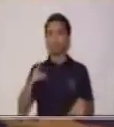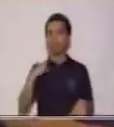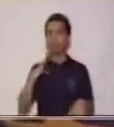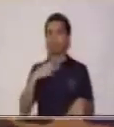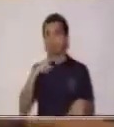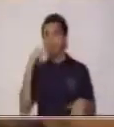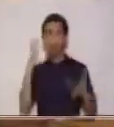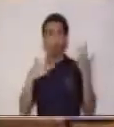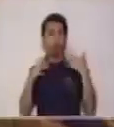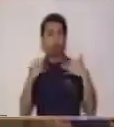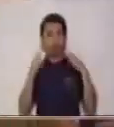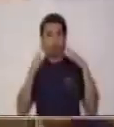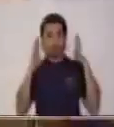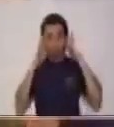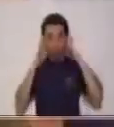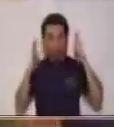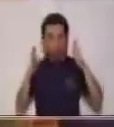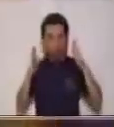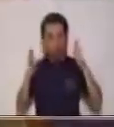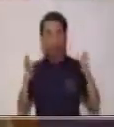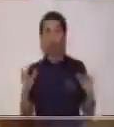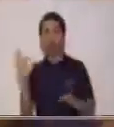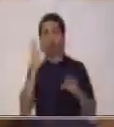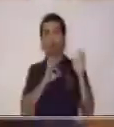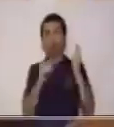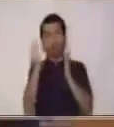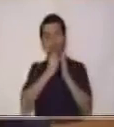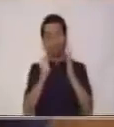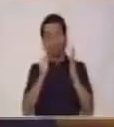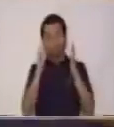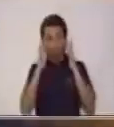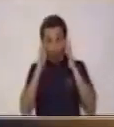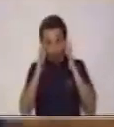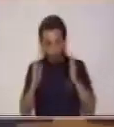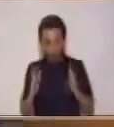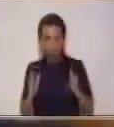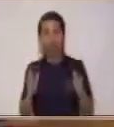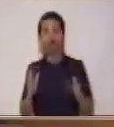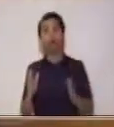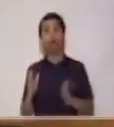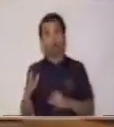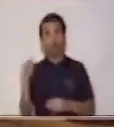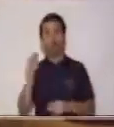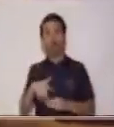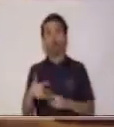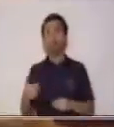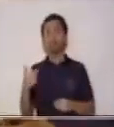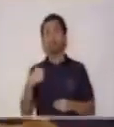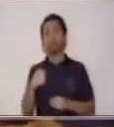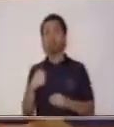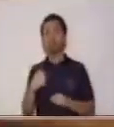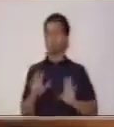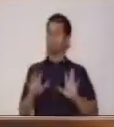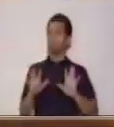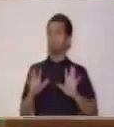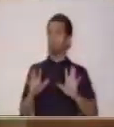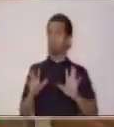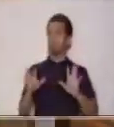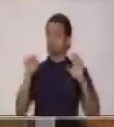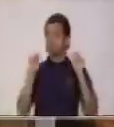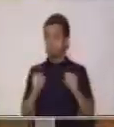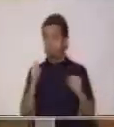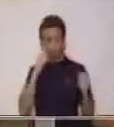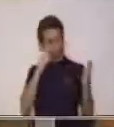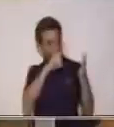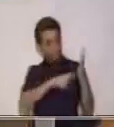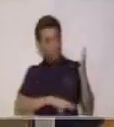nuestra atención o tienen imágenes que nos llaman la atención y pues lo que hace es que nosotros nos detengamos y podamos